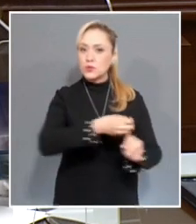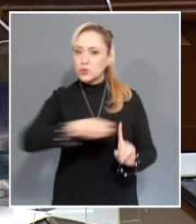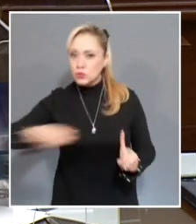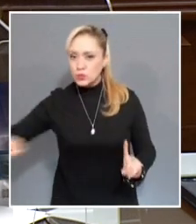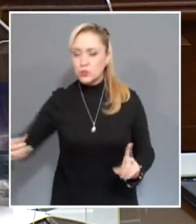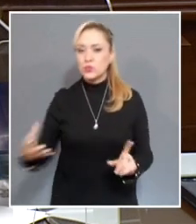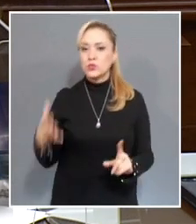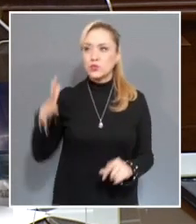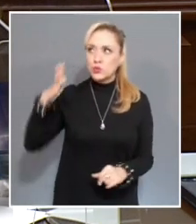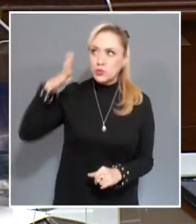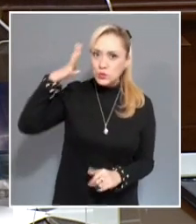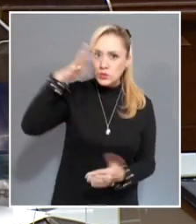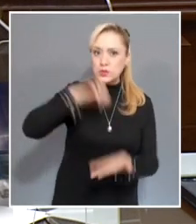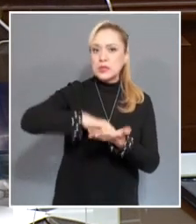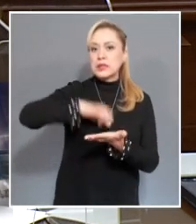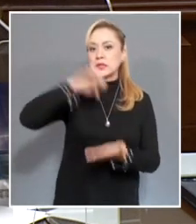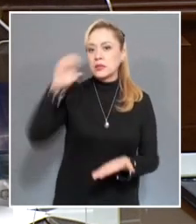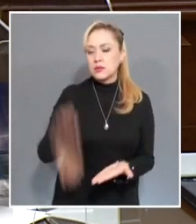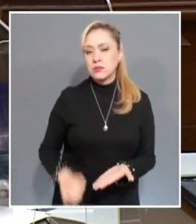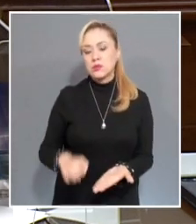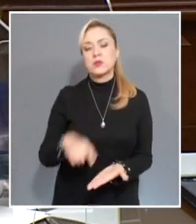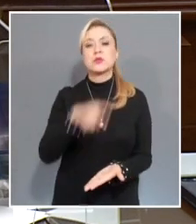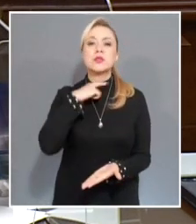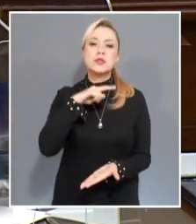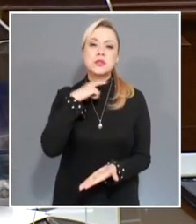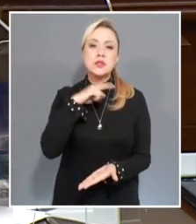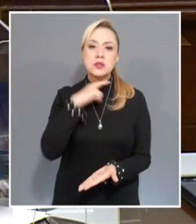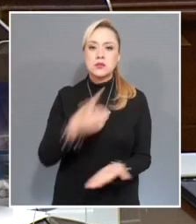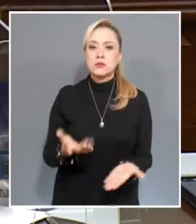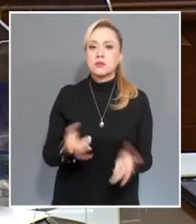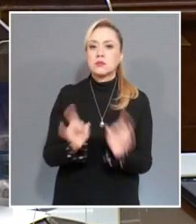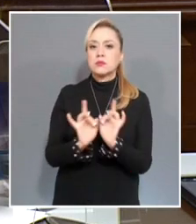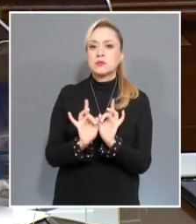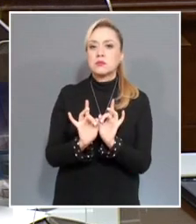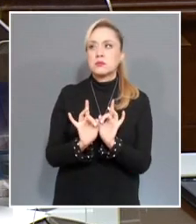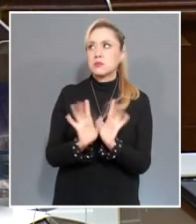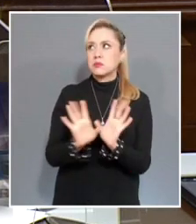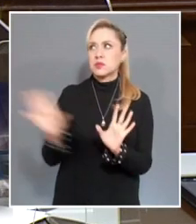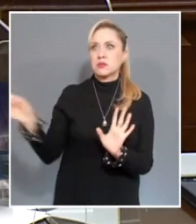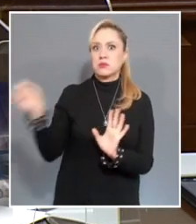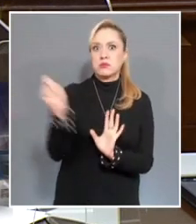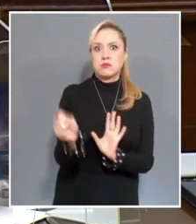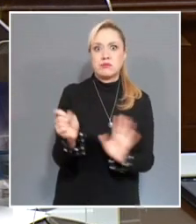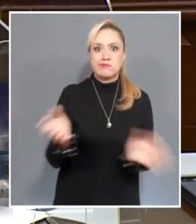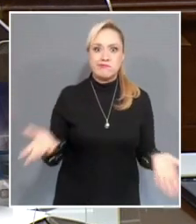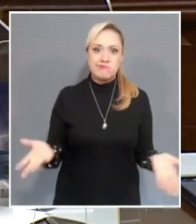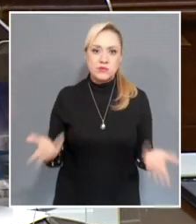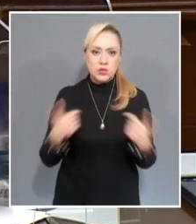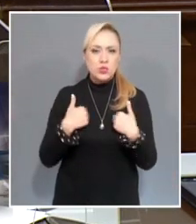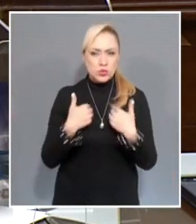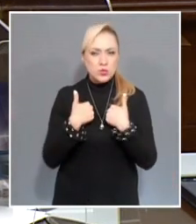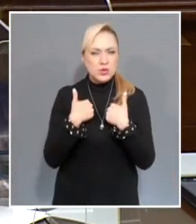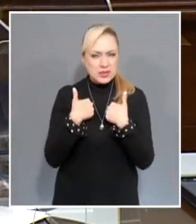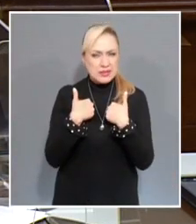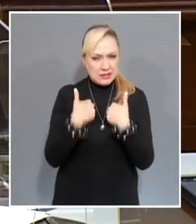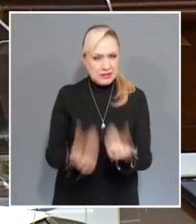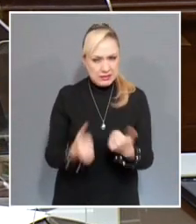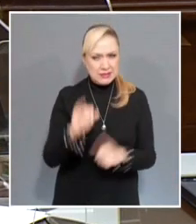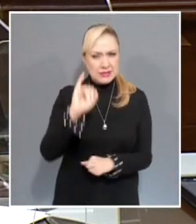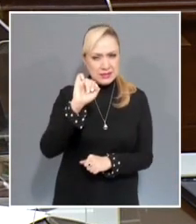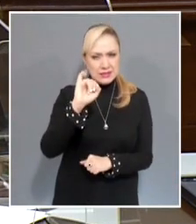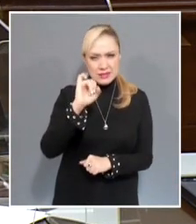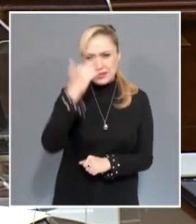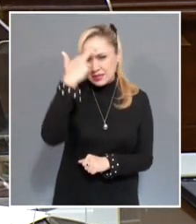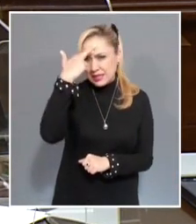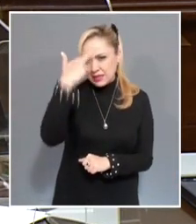quedar en riesgo frente a determinadas circunstancias. Entiendo perfectamente bien la estigmatización de los